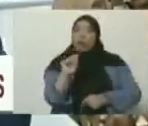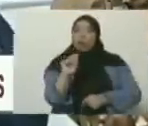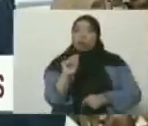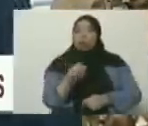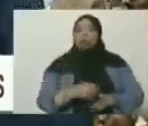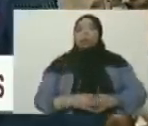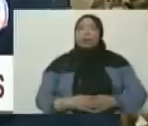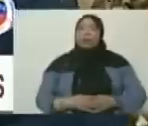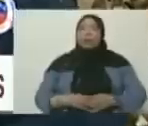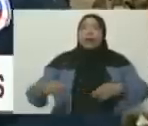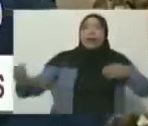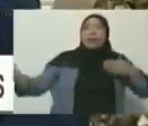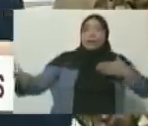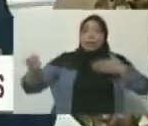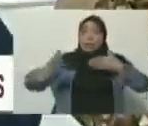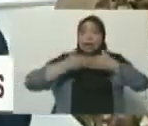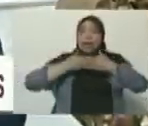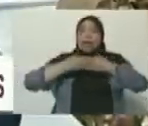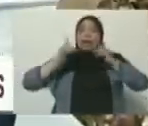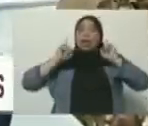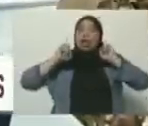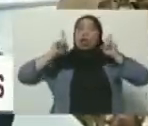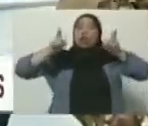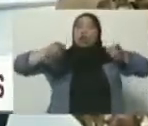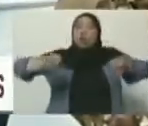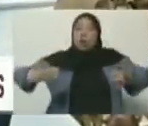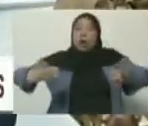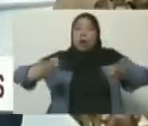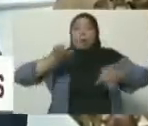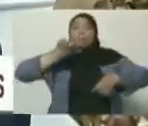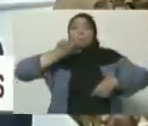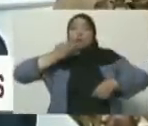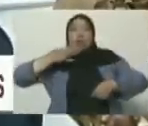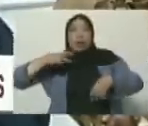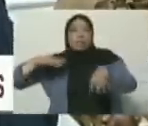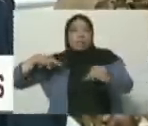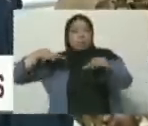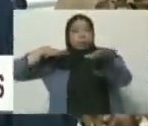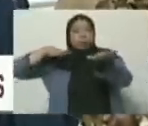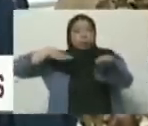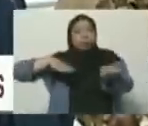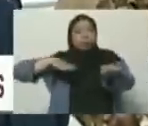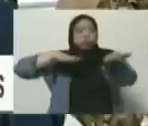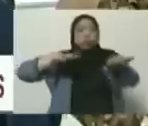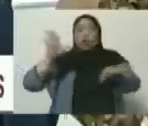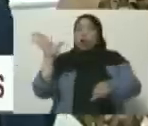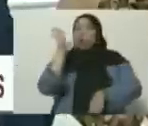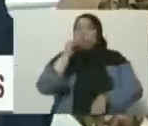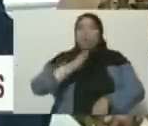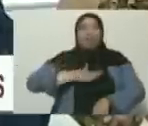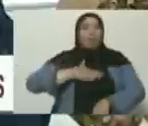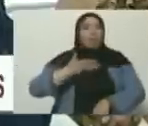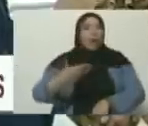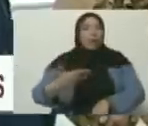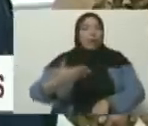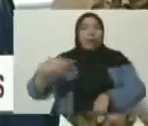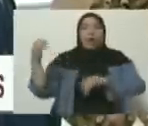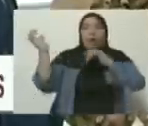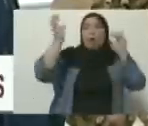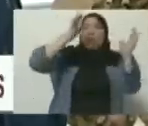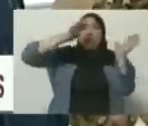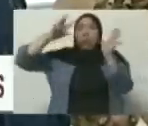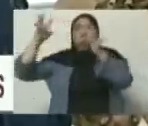cerradas hasta que pase toda esta gran masa atmosférica ciclónica. De manera pues que,